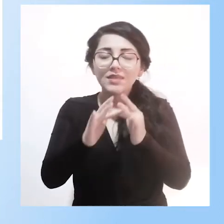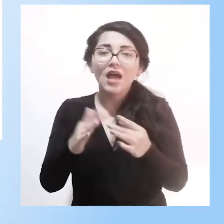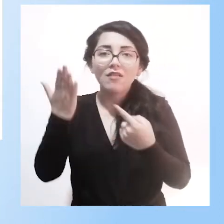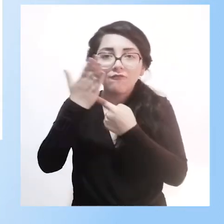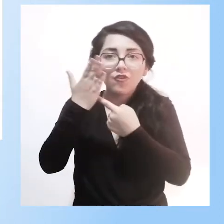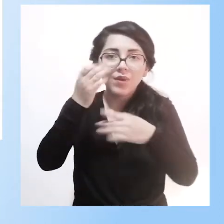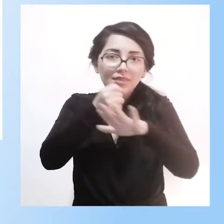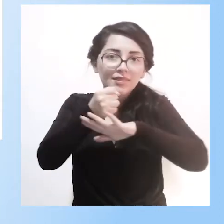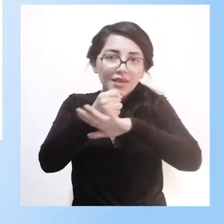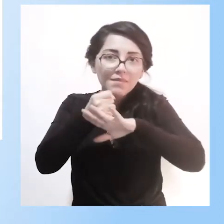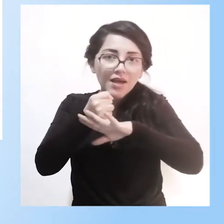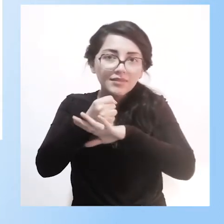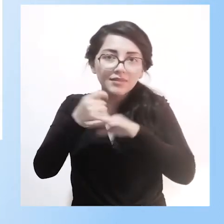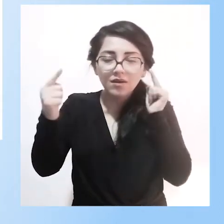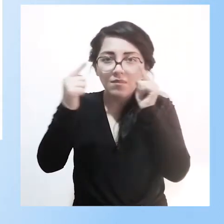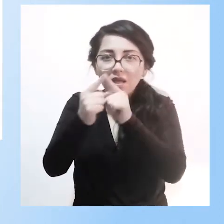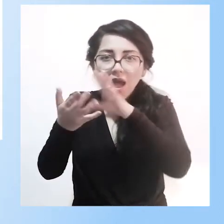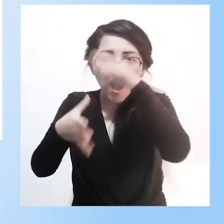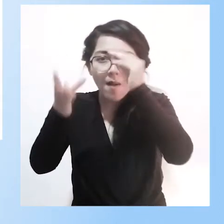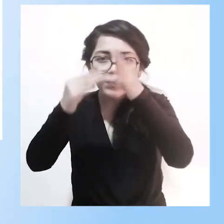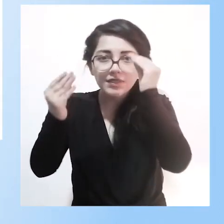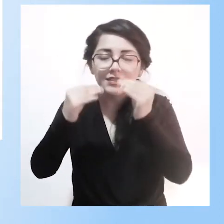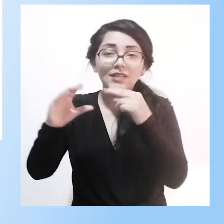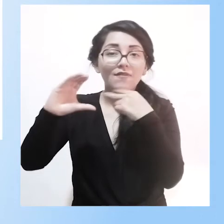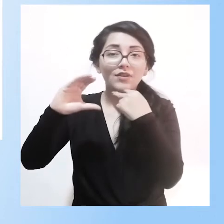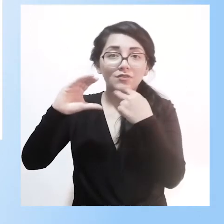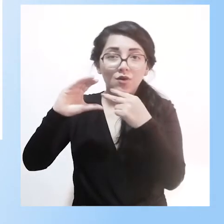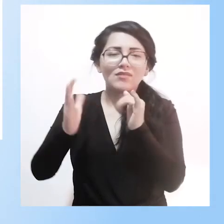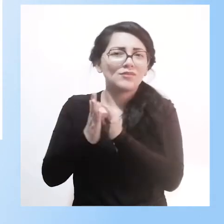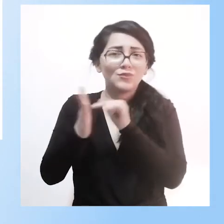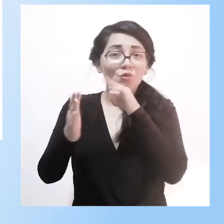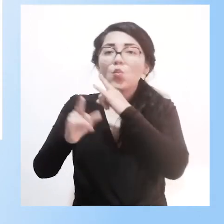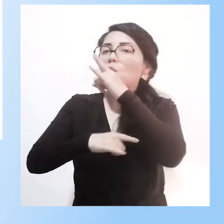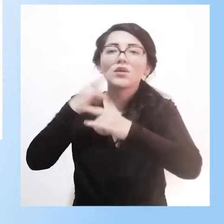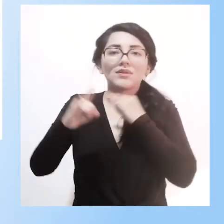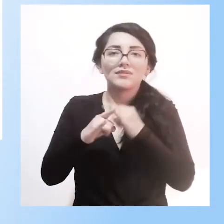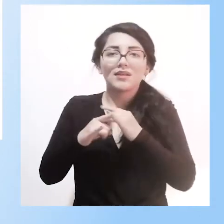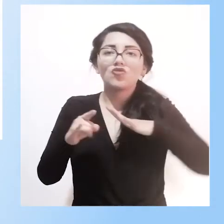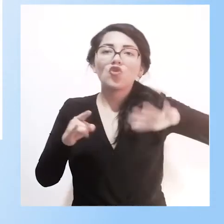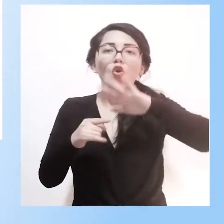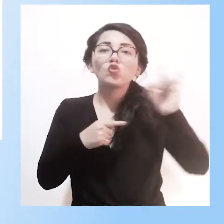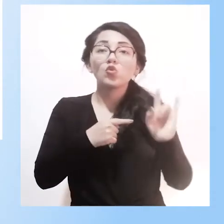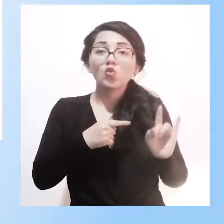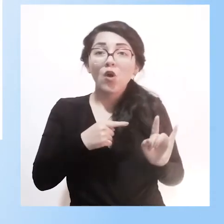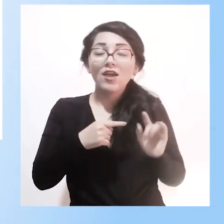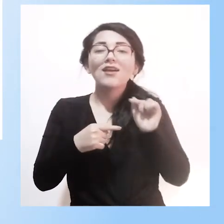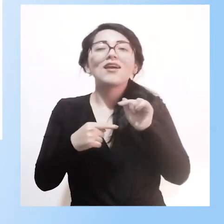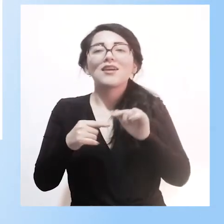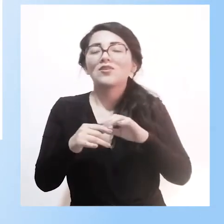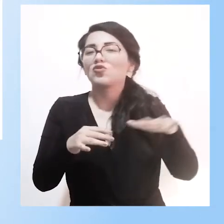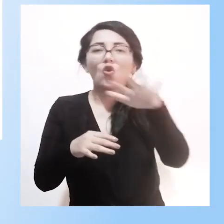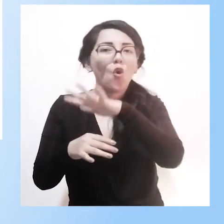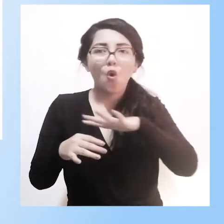básica para el aprendizaje en línea. Es universal para todos los niños del Uruguay, para todos